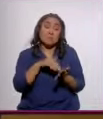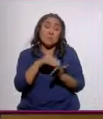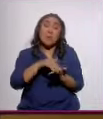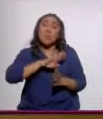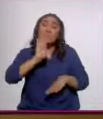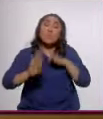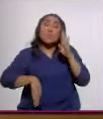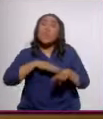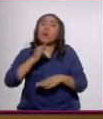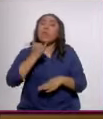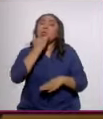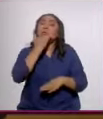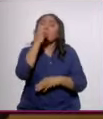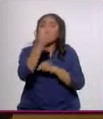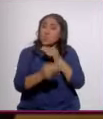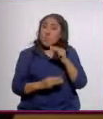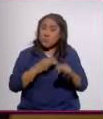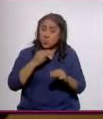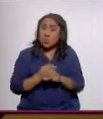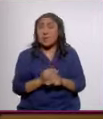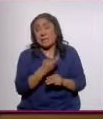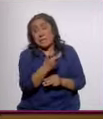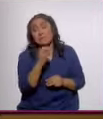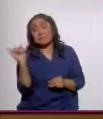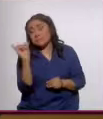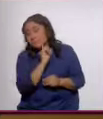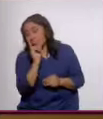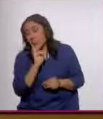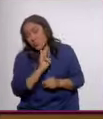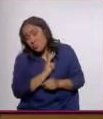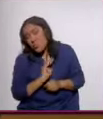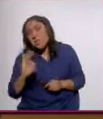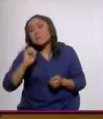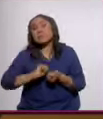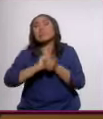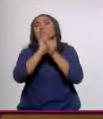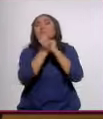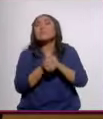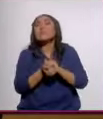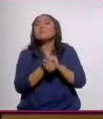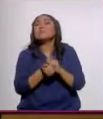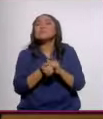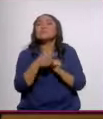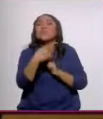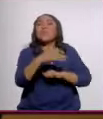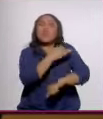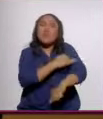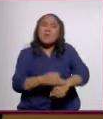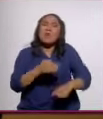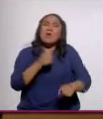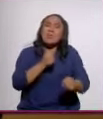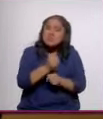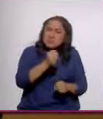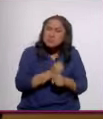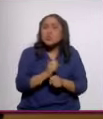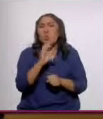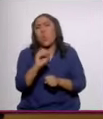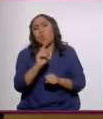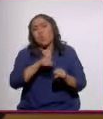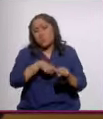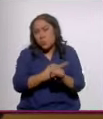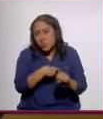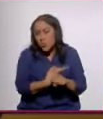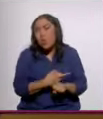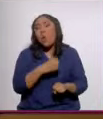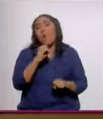nivel mundial, sino que también es un factor que detona la violencia familiar, abuso sexual, los